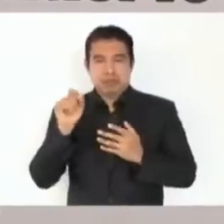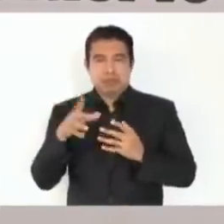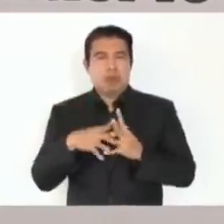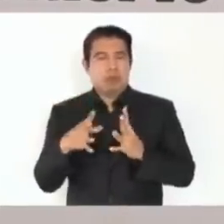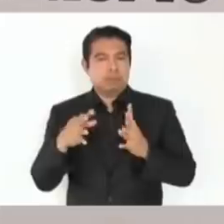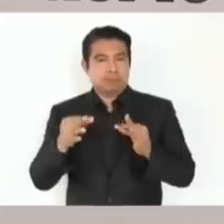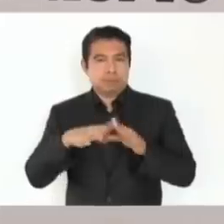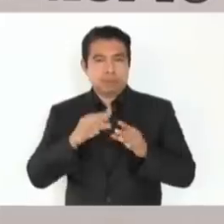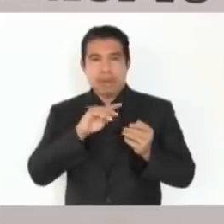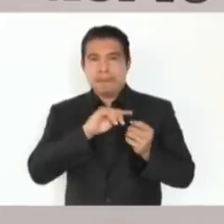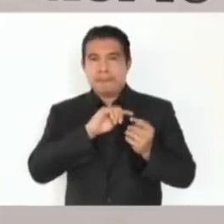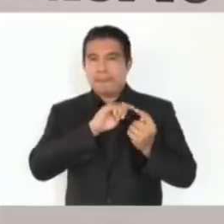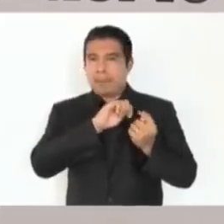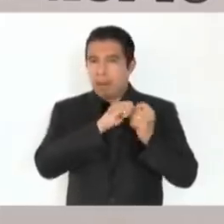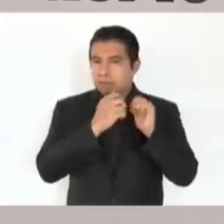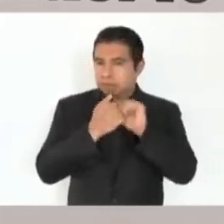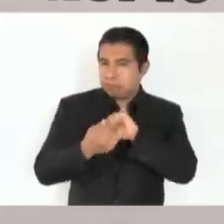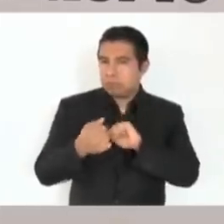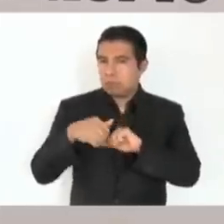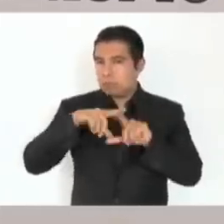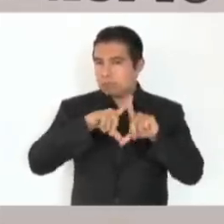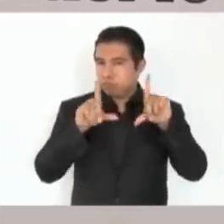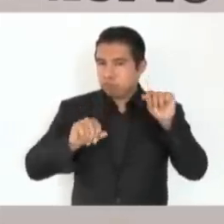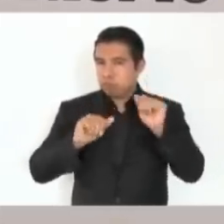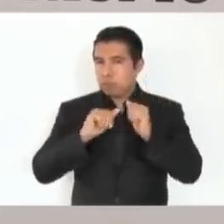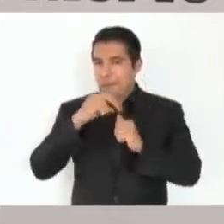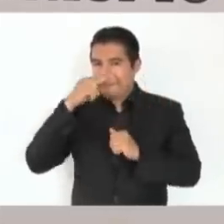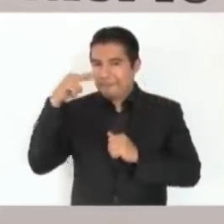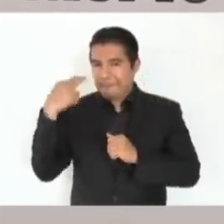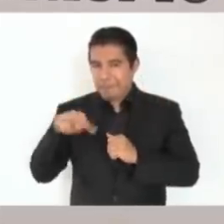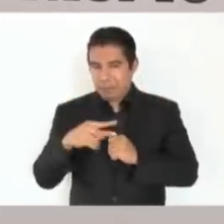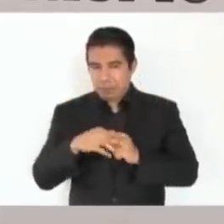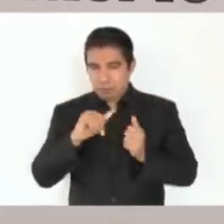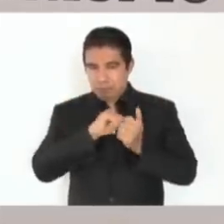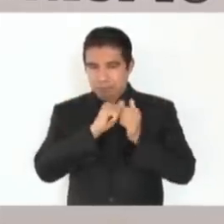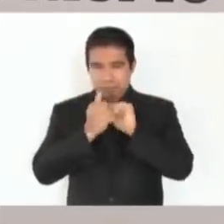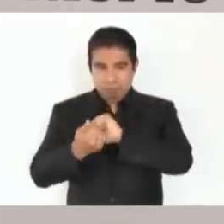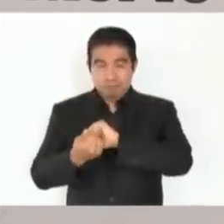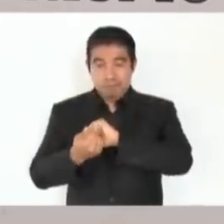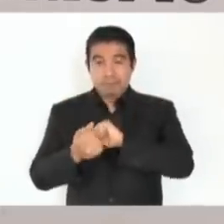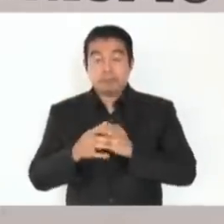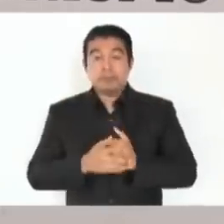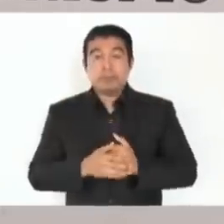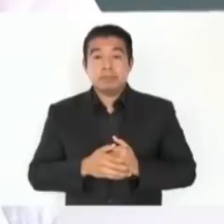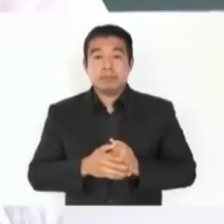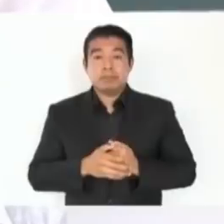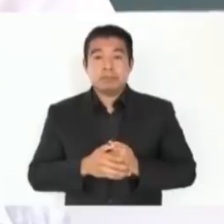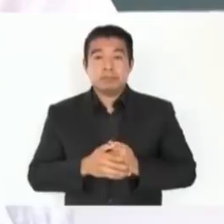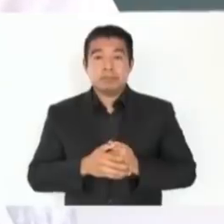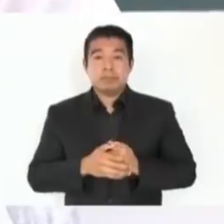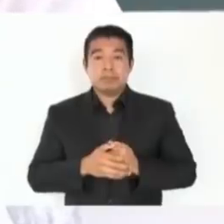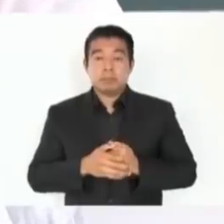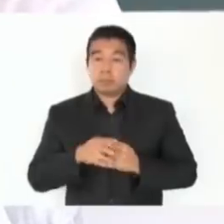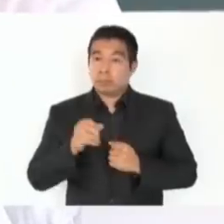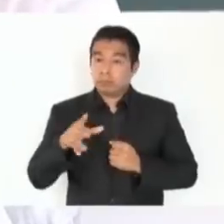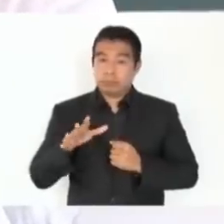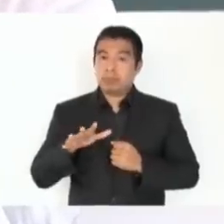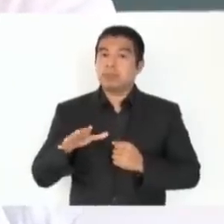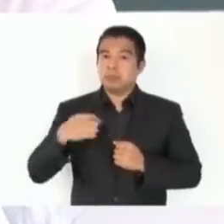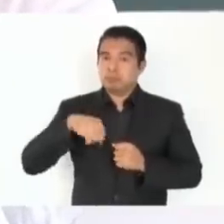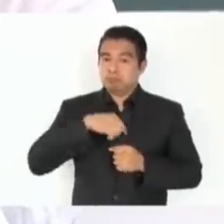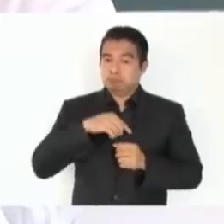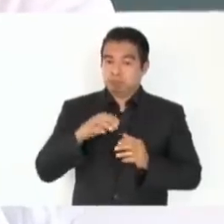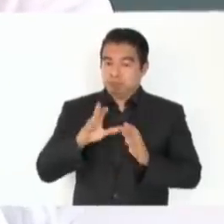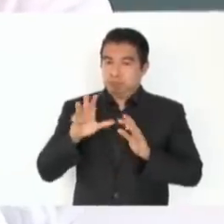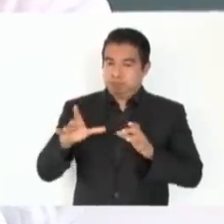transformación de México. Se está dándole su sitio, su lugar